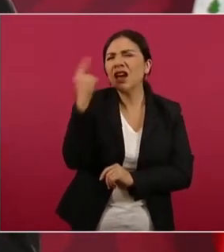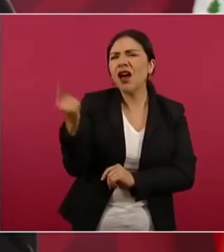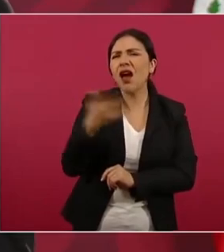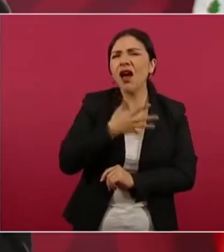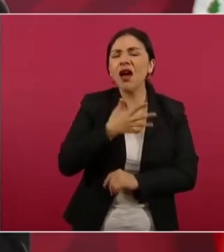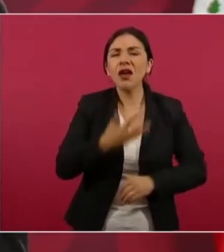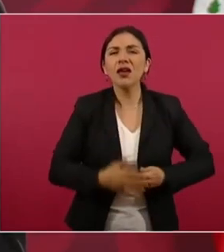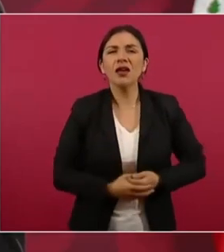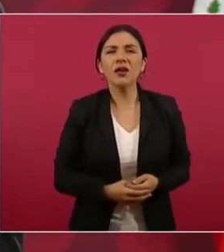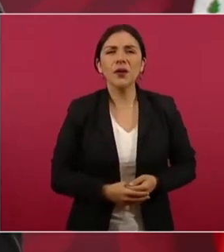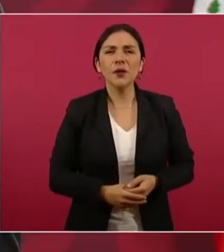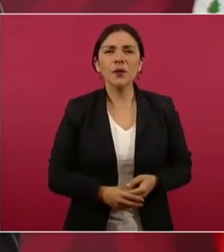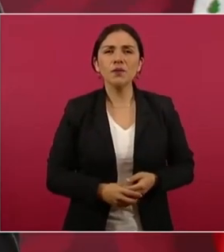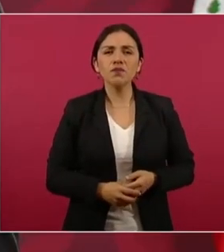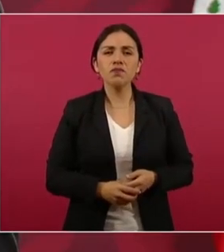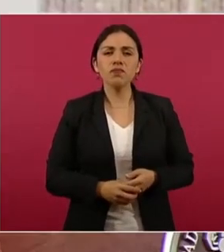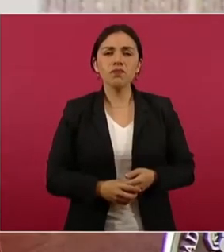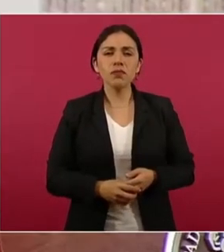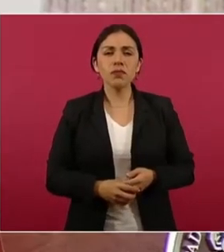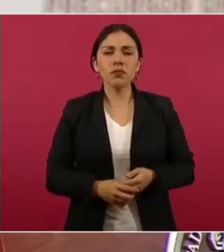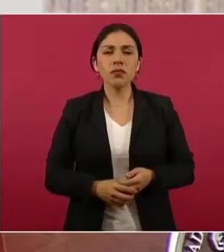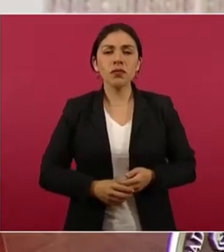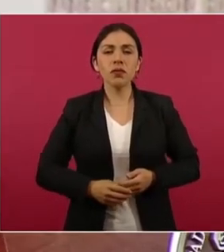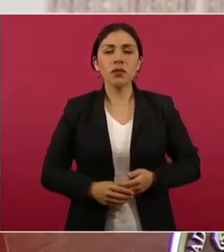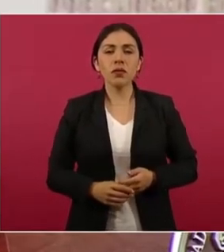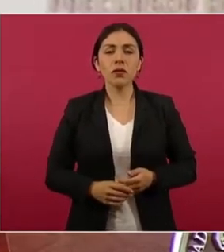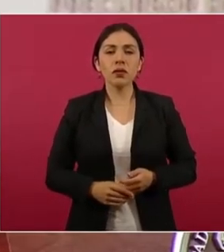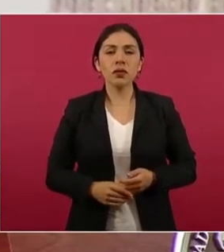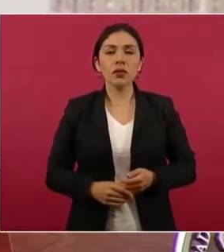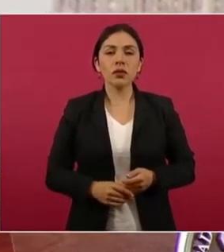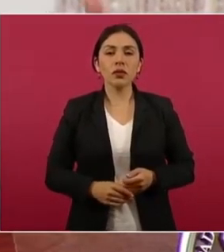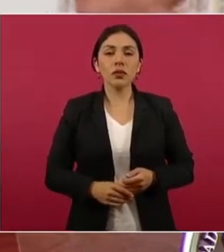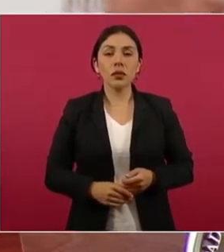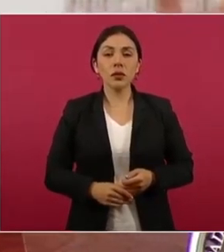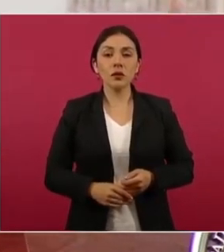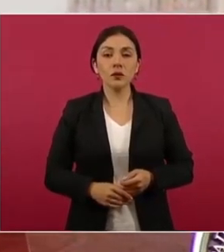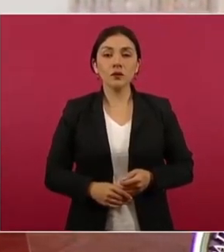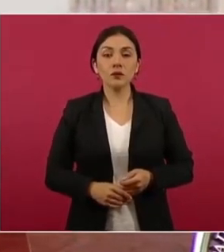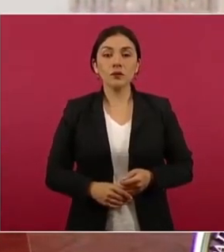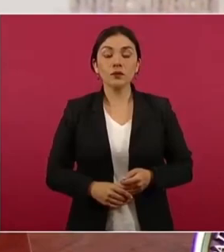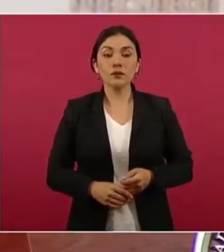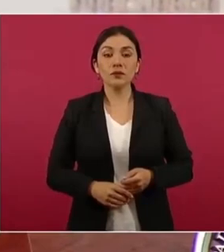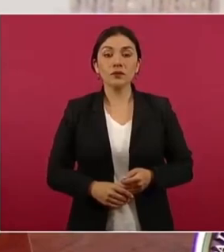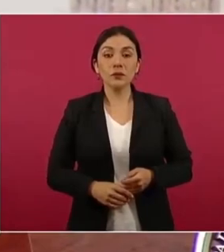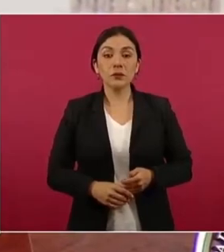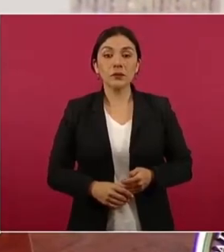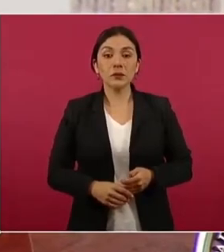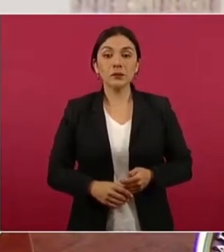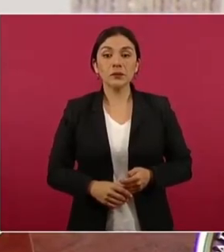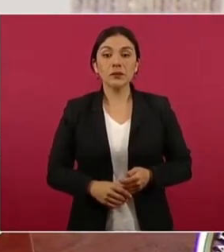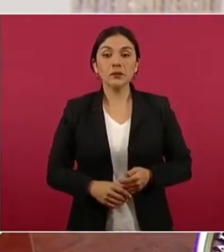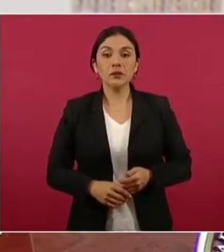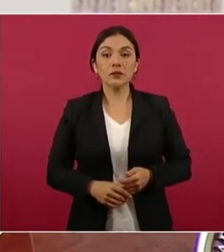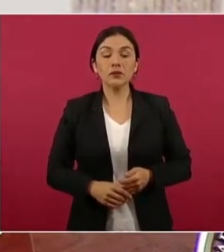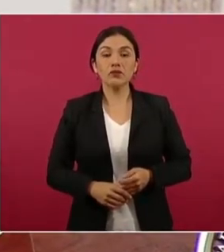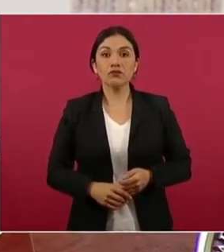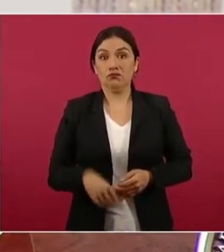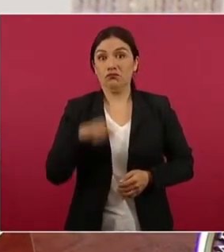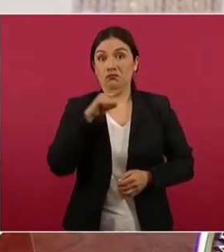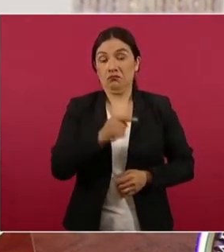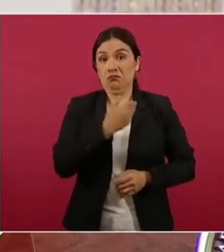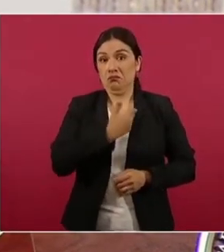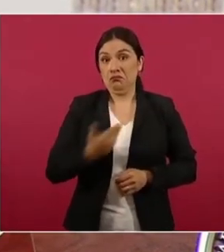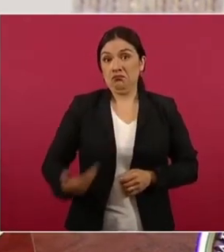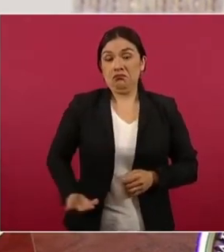él entra a la nada muy